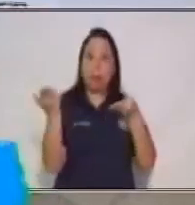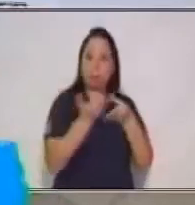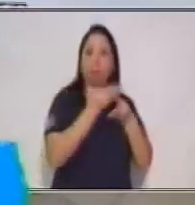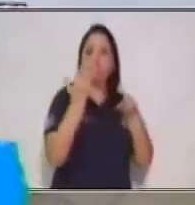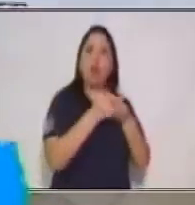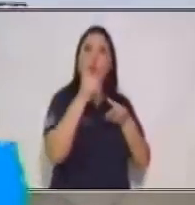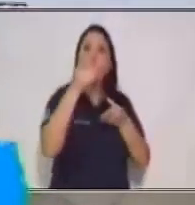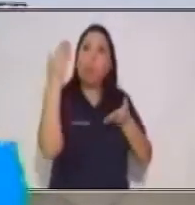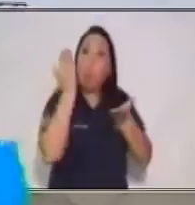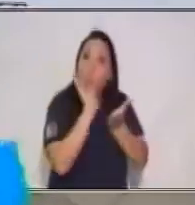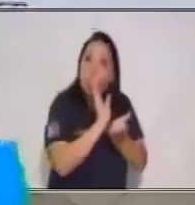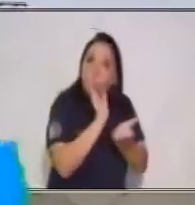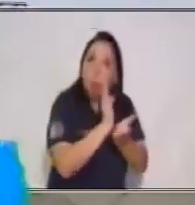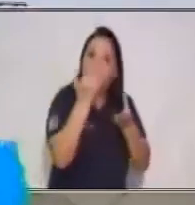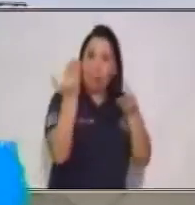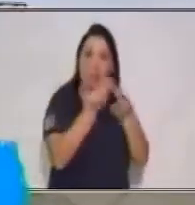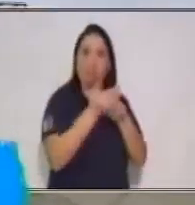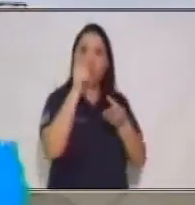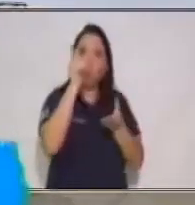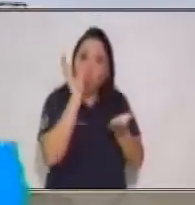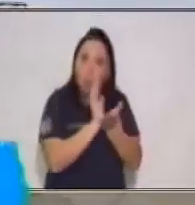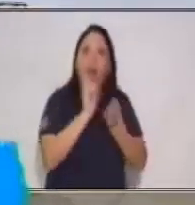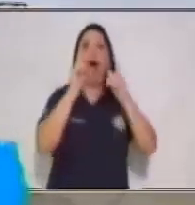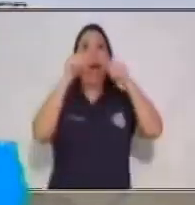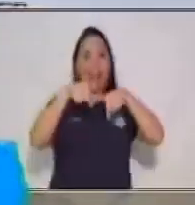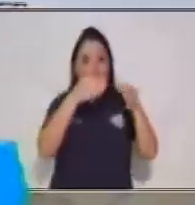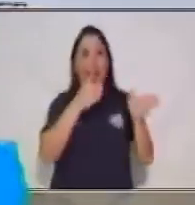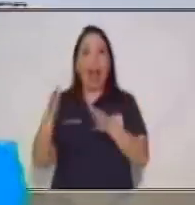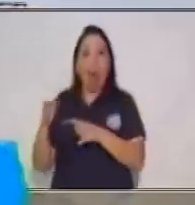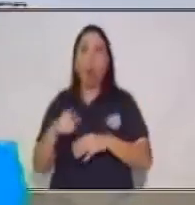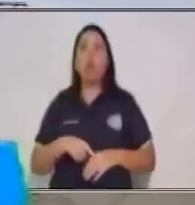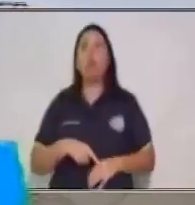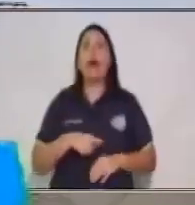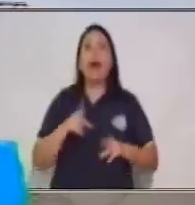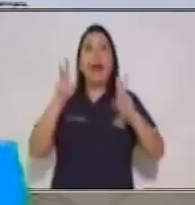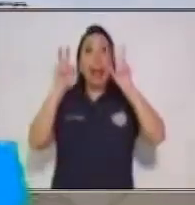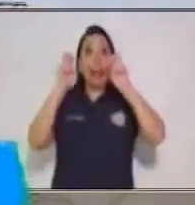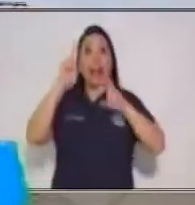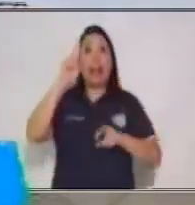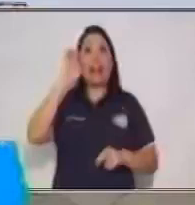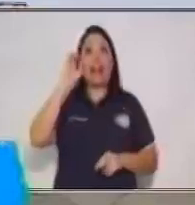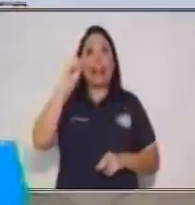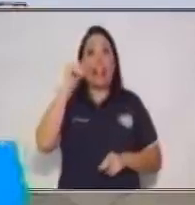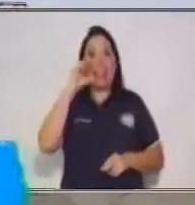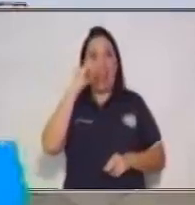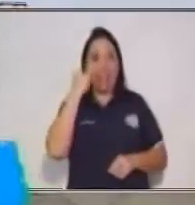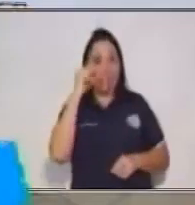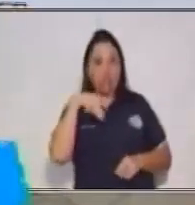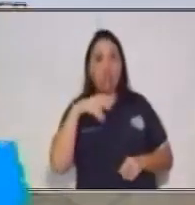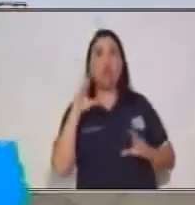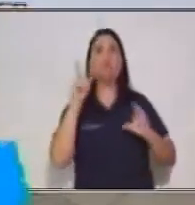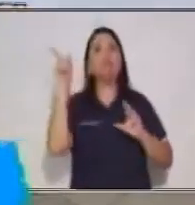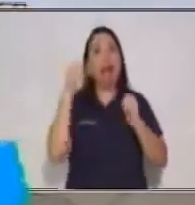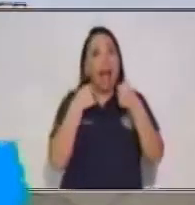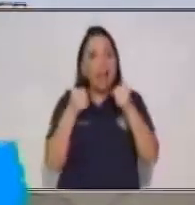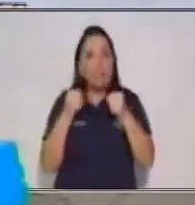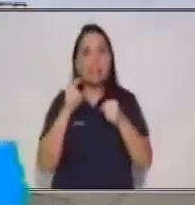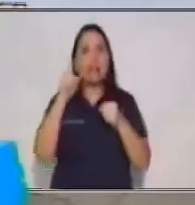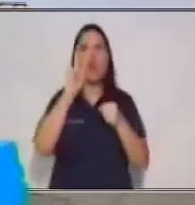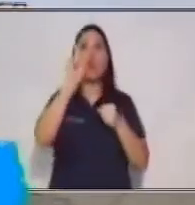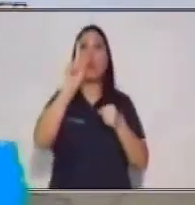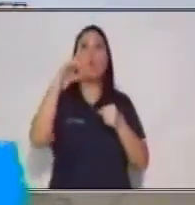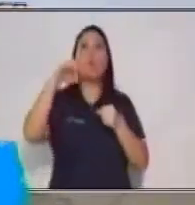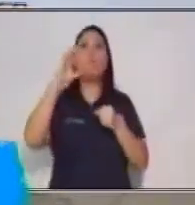veas cómo se aplican las fases de la redacción. Y ya lo tengas más claro al momento que lo estés trabajando. Ahora